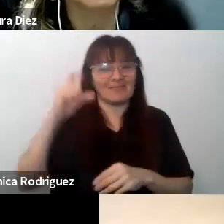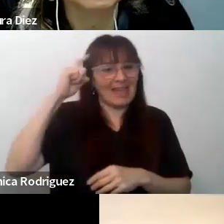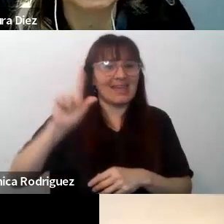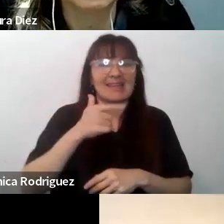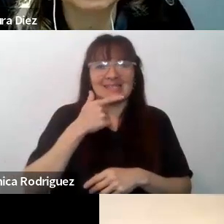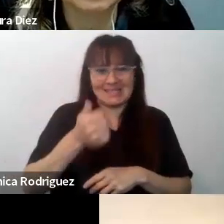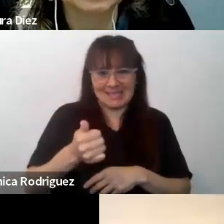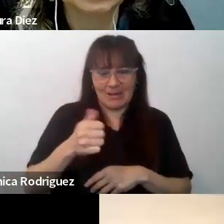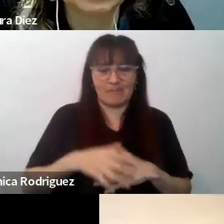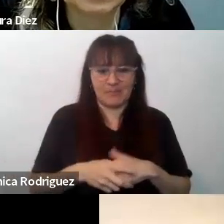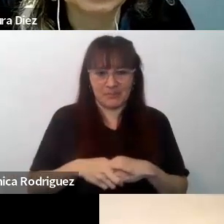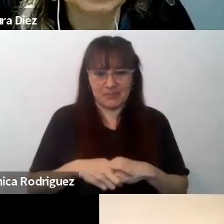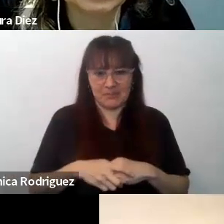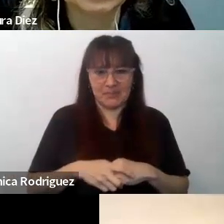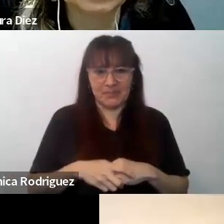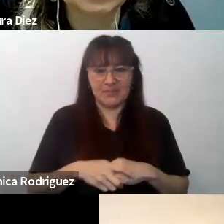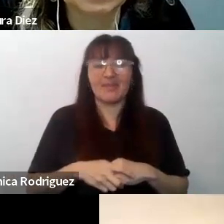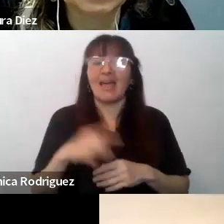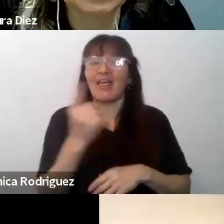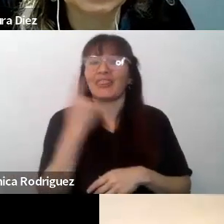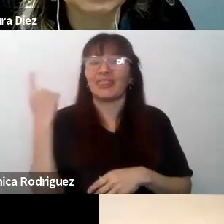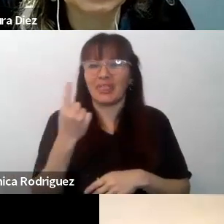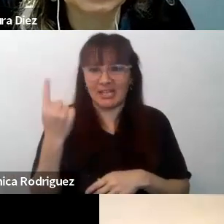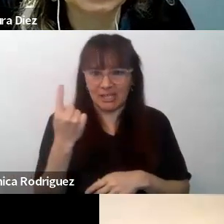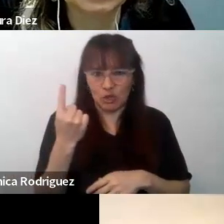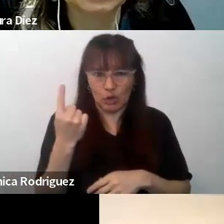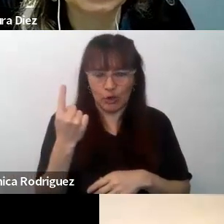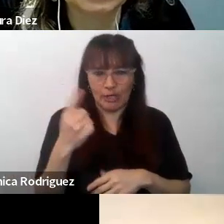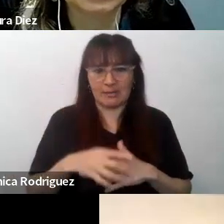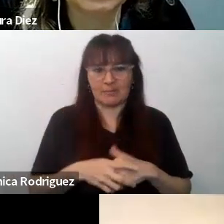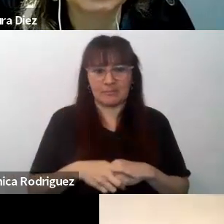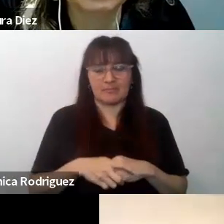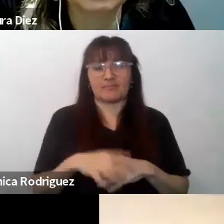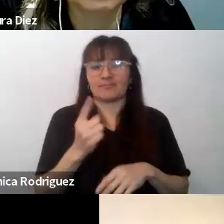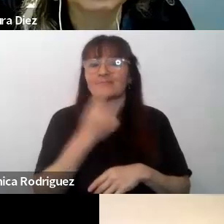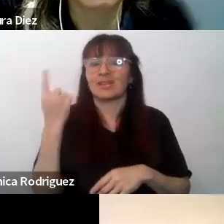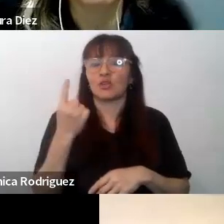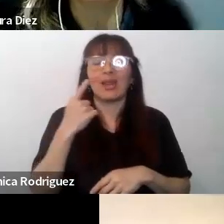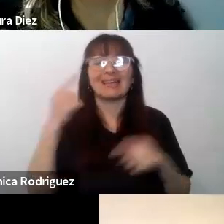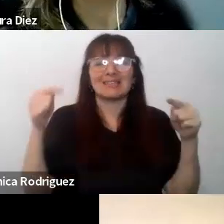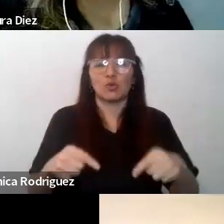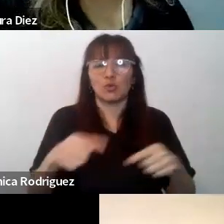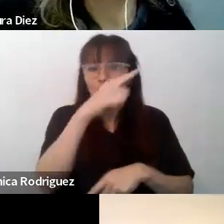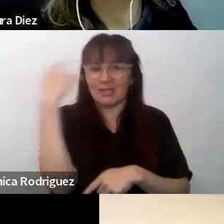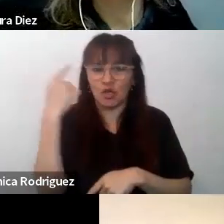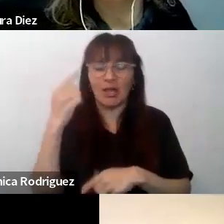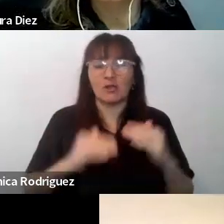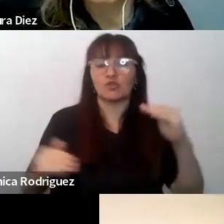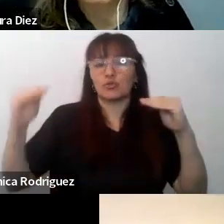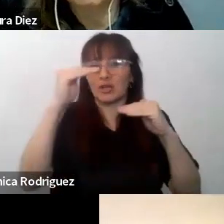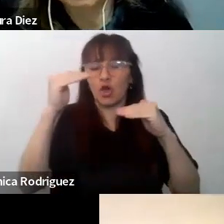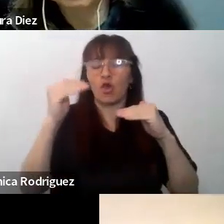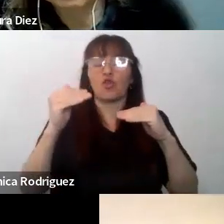-Riper, la directora del Instituto Nacional Superior de Profesorado en